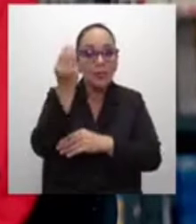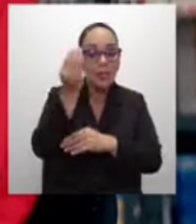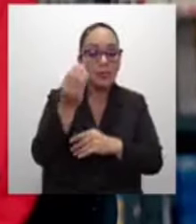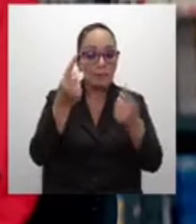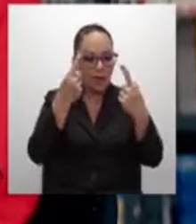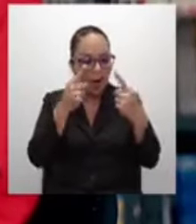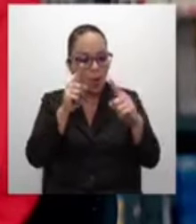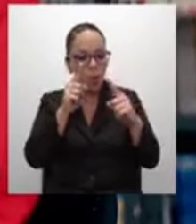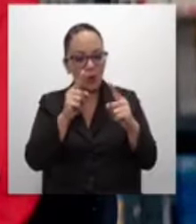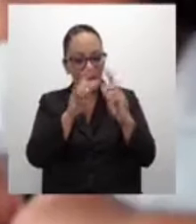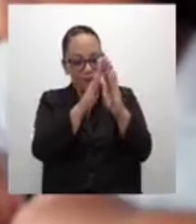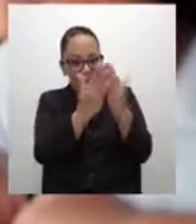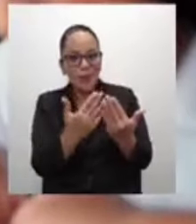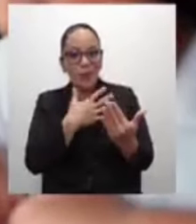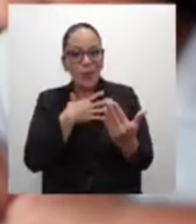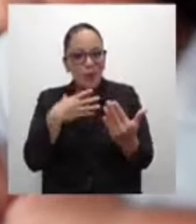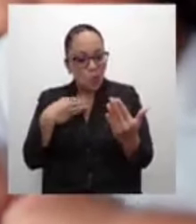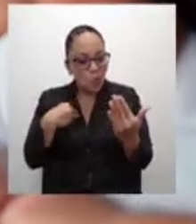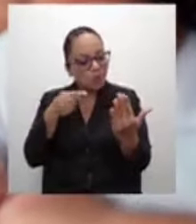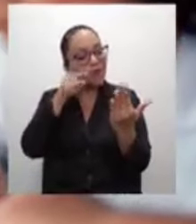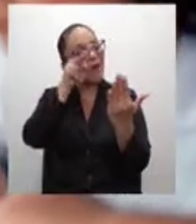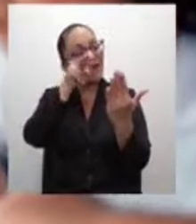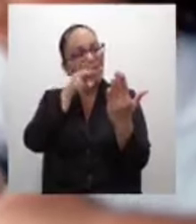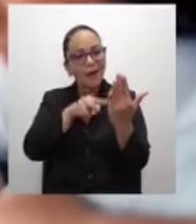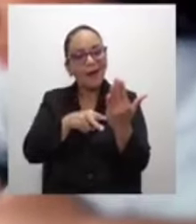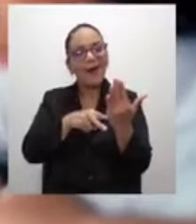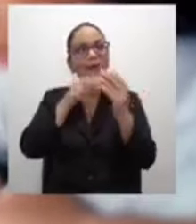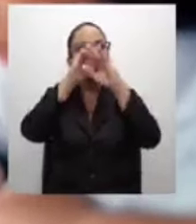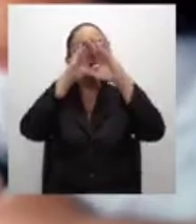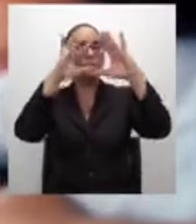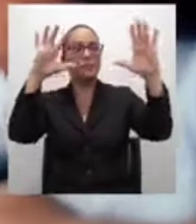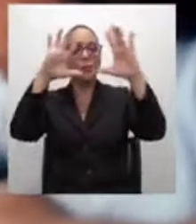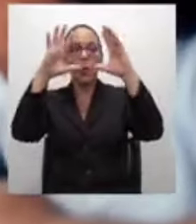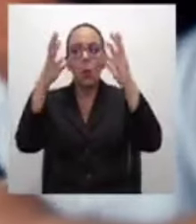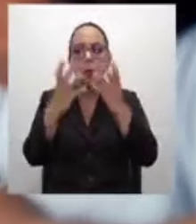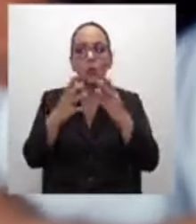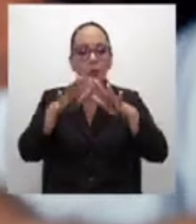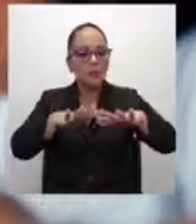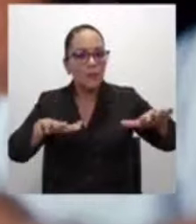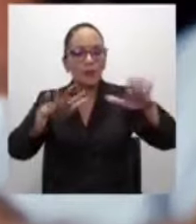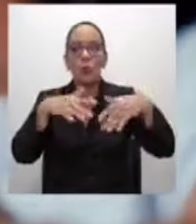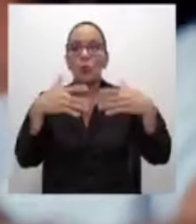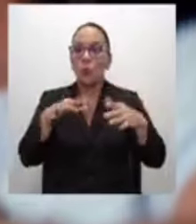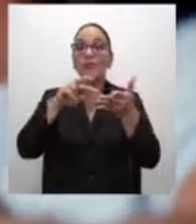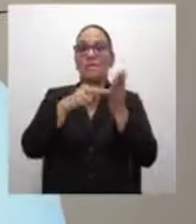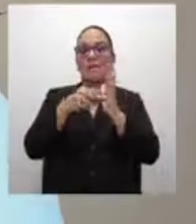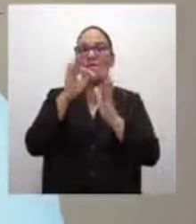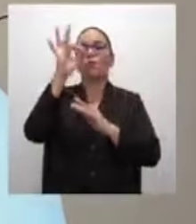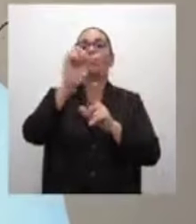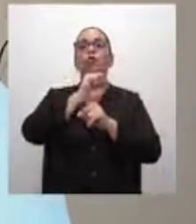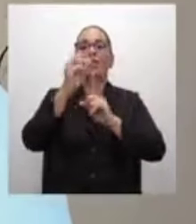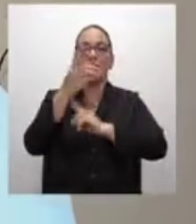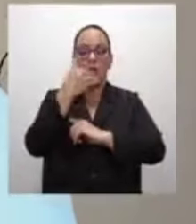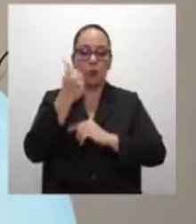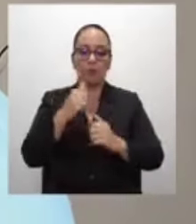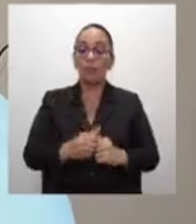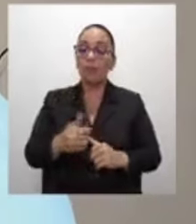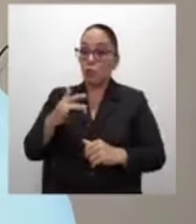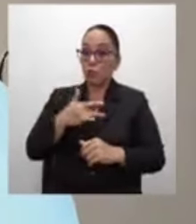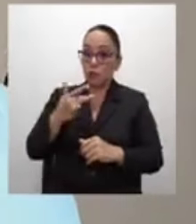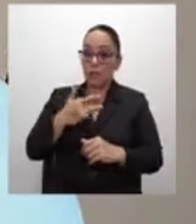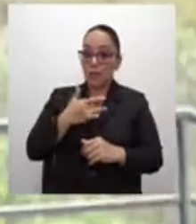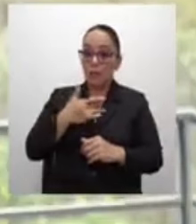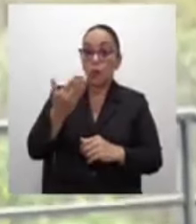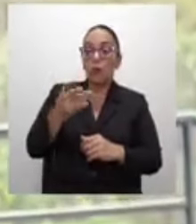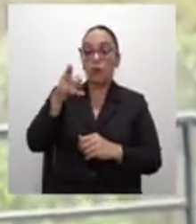a ese mundo, a ese espacio, vamos a ser capaces de construir una sociedad mejor. Siento que a la hora de usted